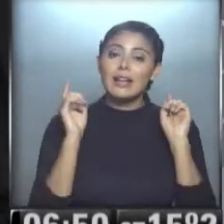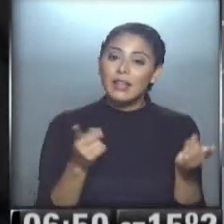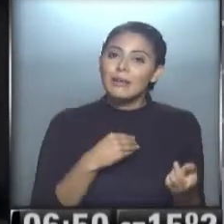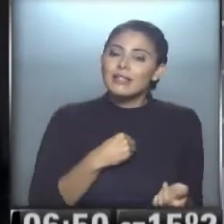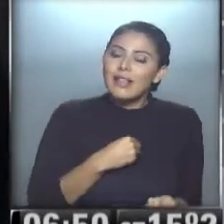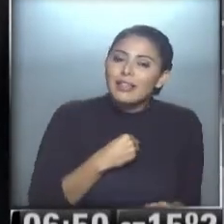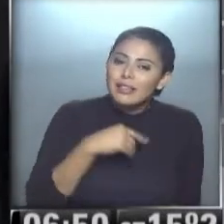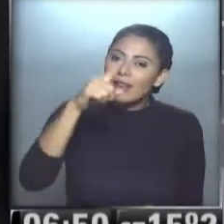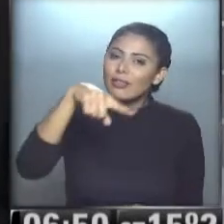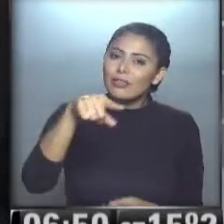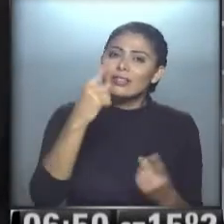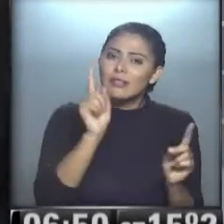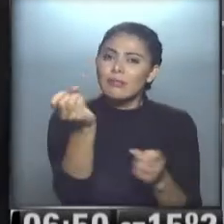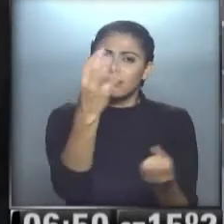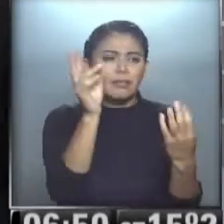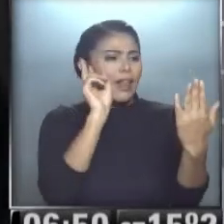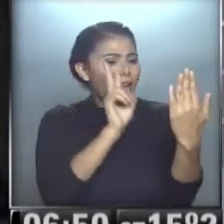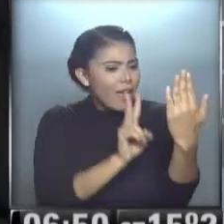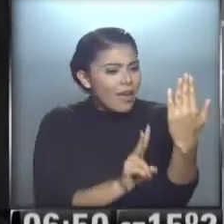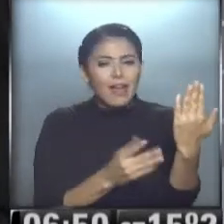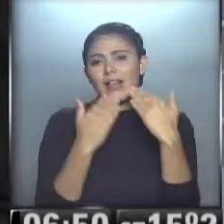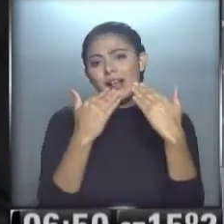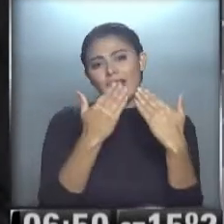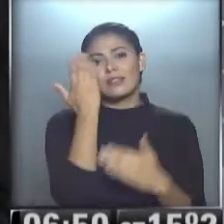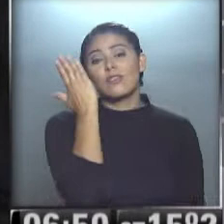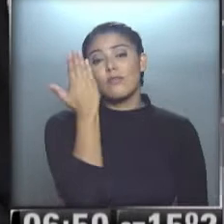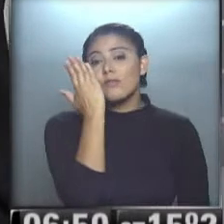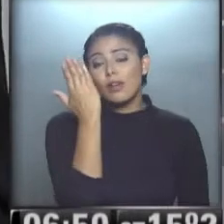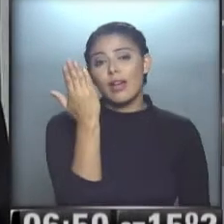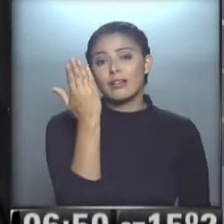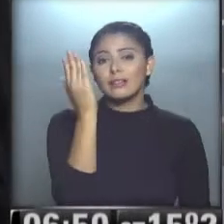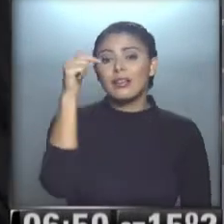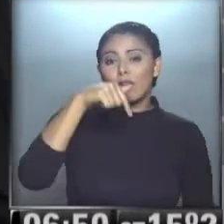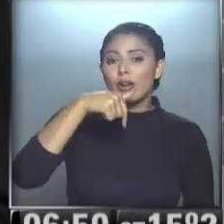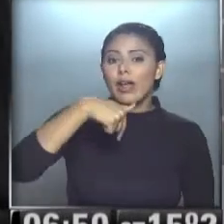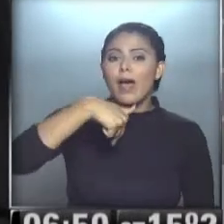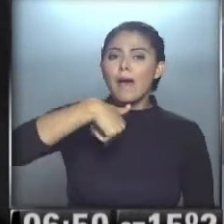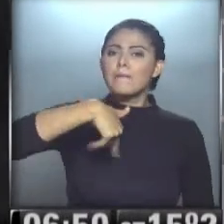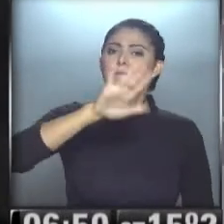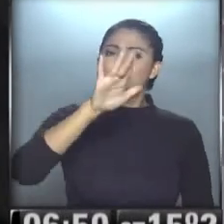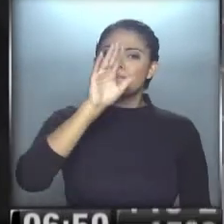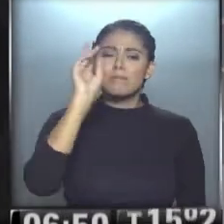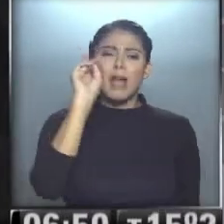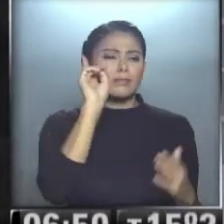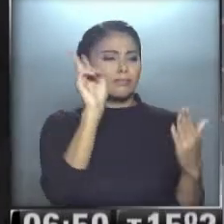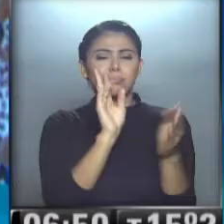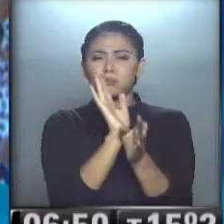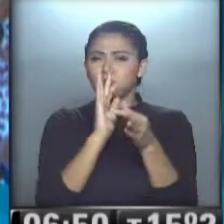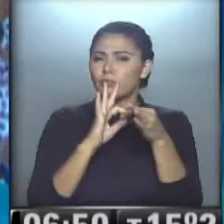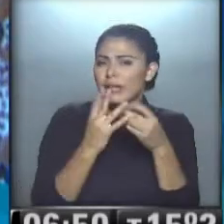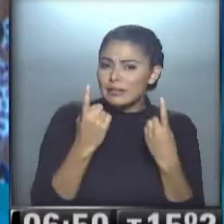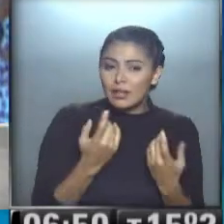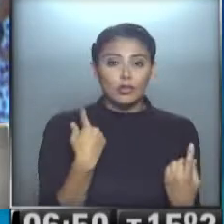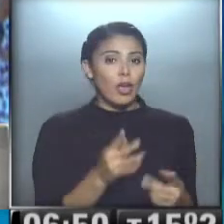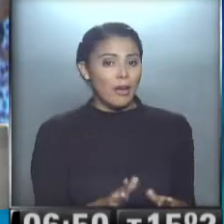sentirlos y poder leerlos, palparlos a través de las redes sociales que cada vez se van afianzando más en nuestra vida diaria, ¿no? Los